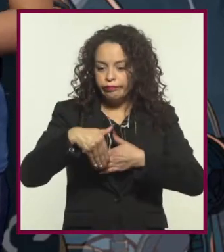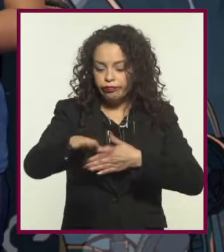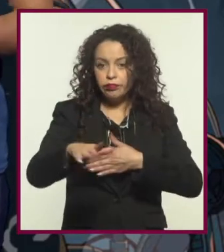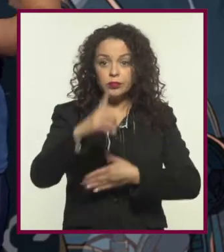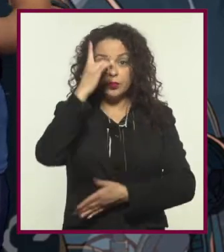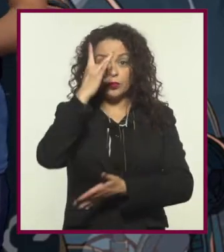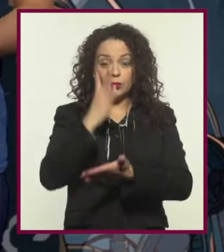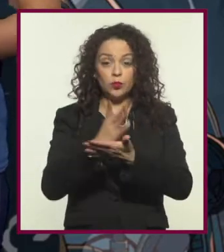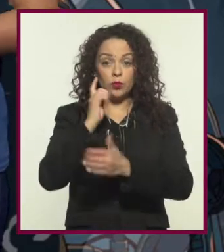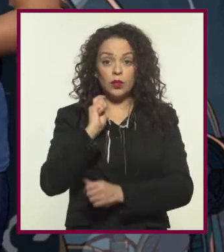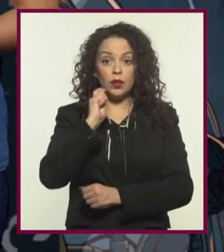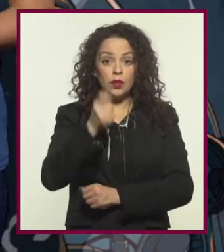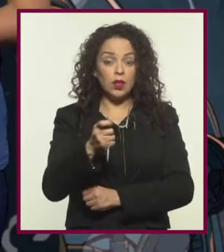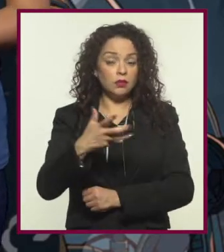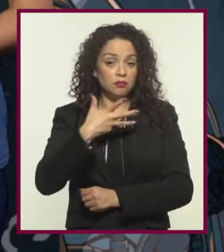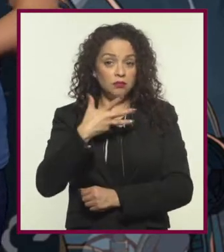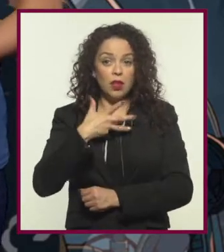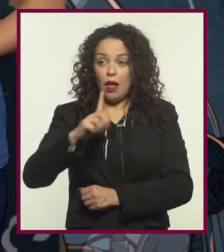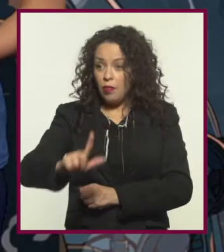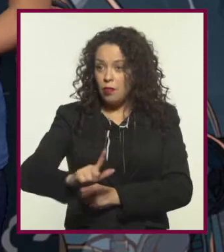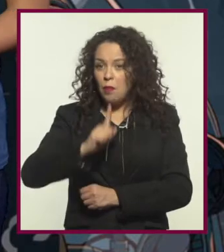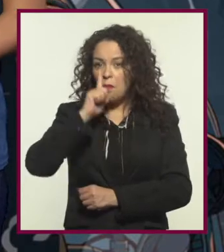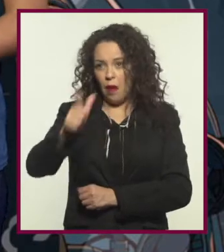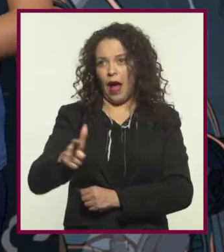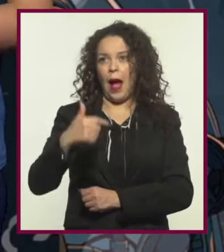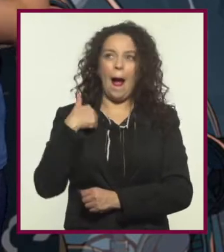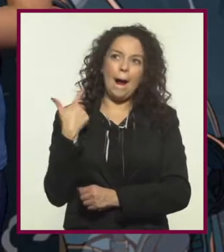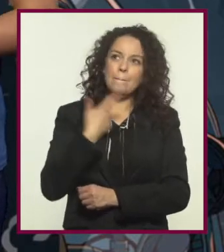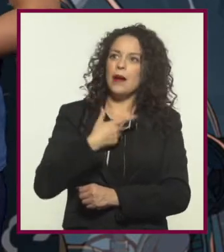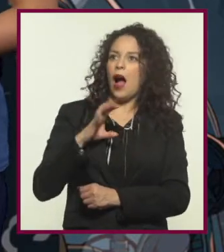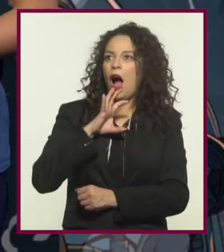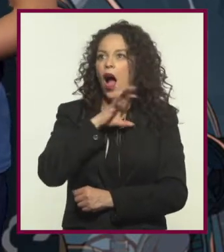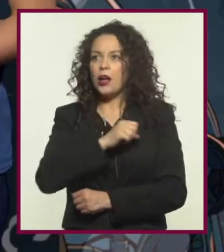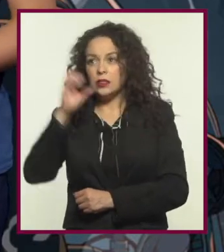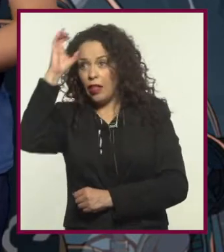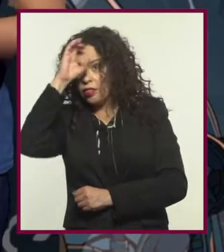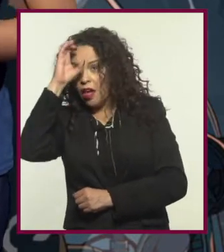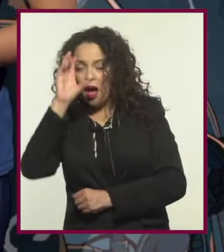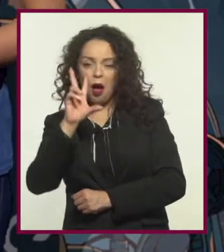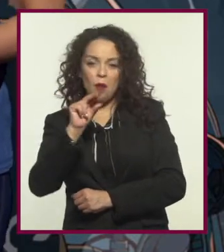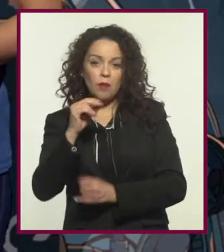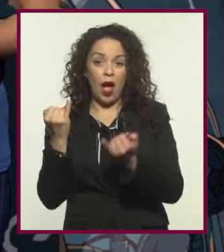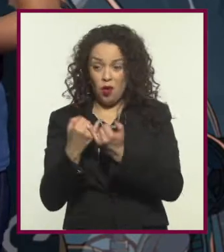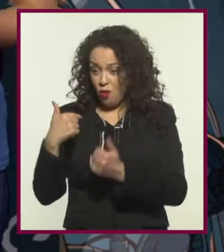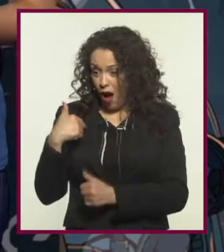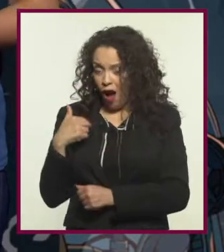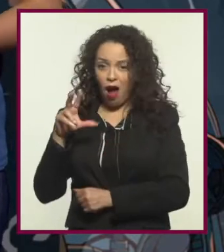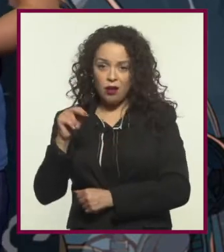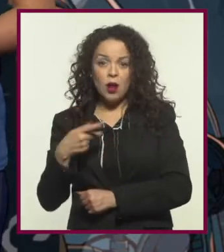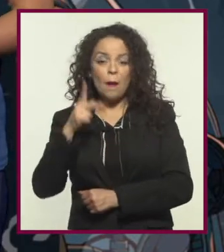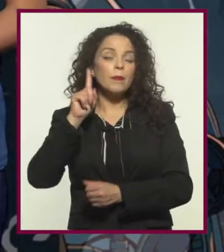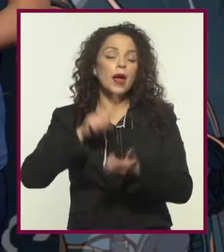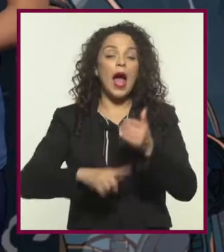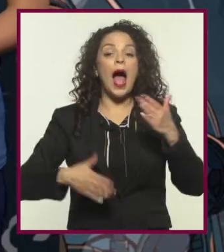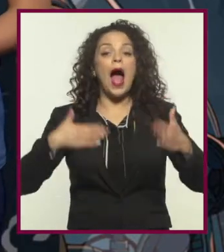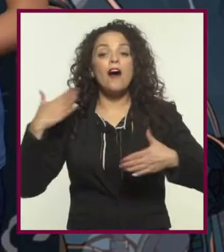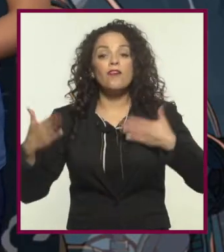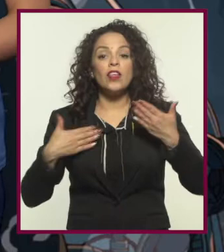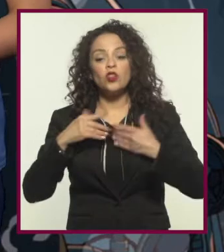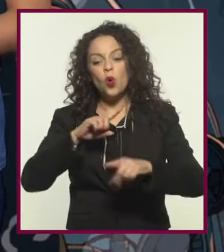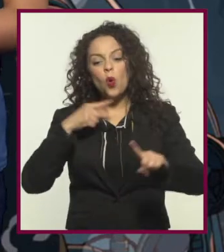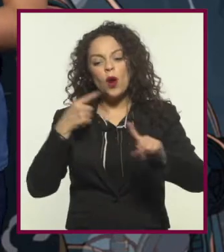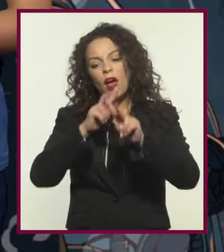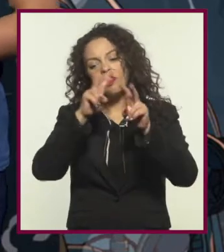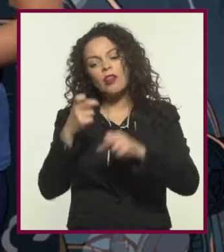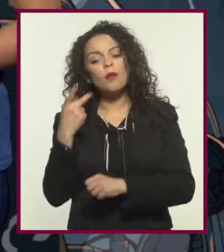que no solo tenía la intención de despertar el espíritu científico, como yo con mis obras, sino que mezclaba las aventuras y la